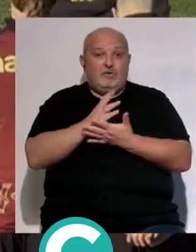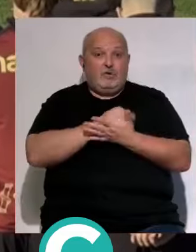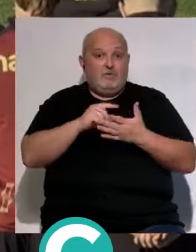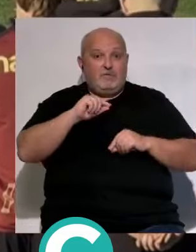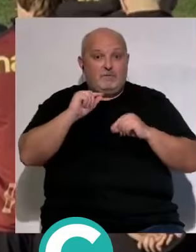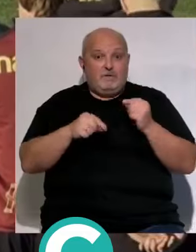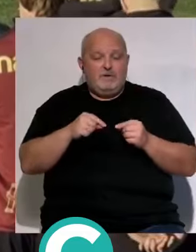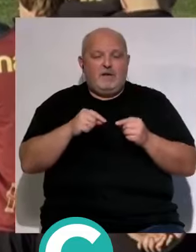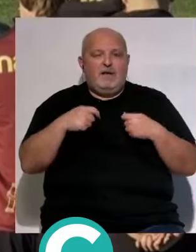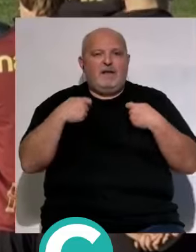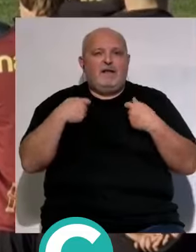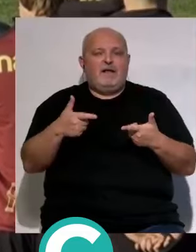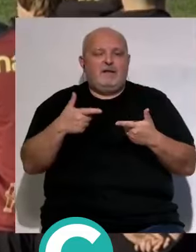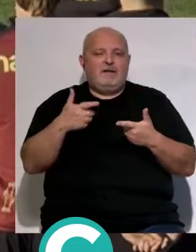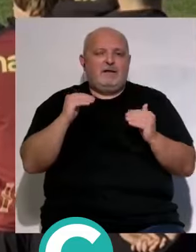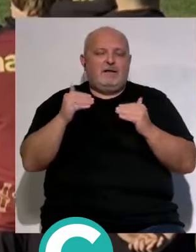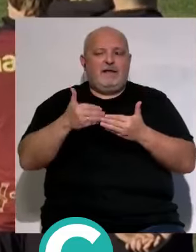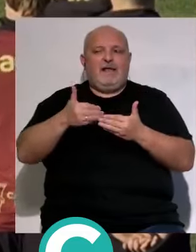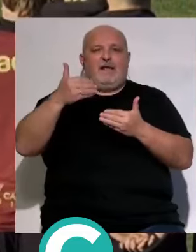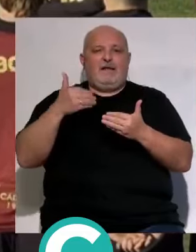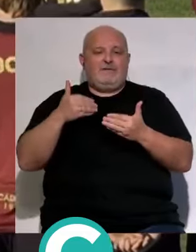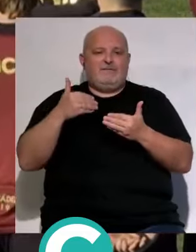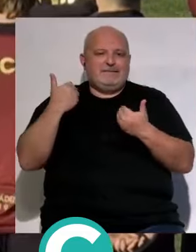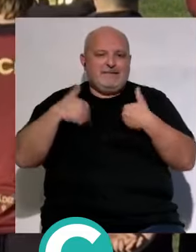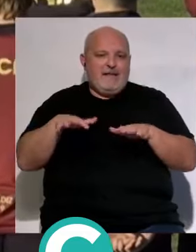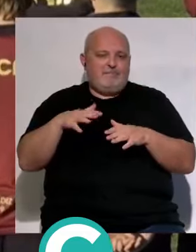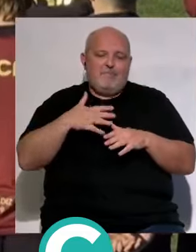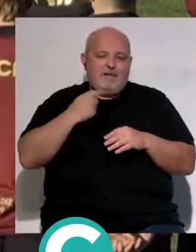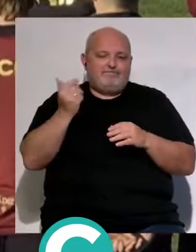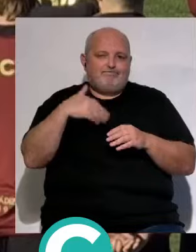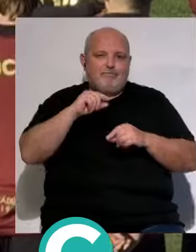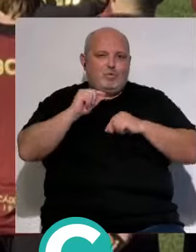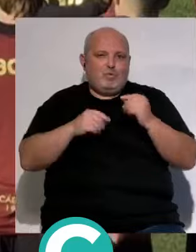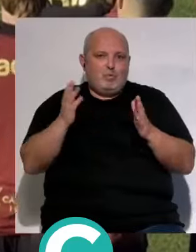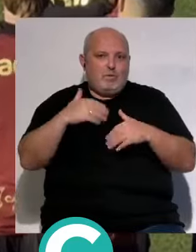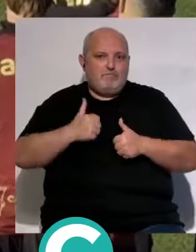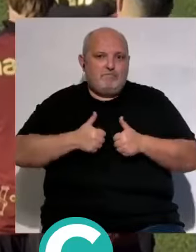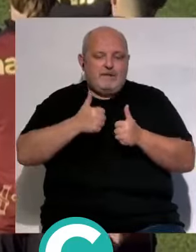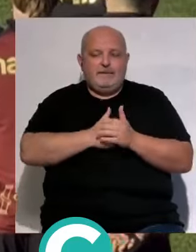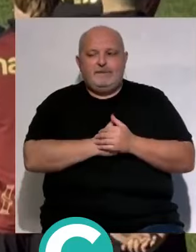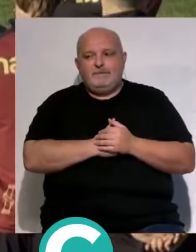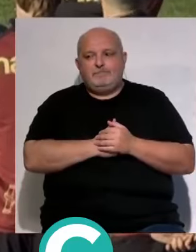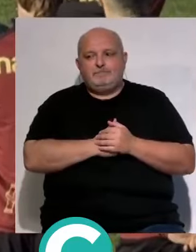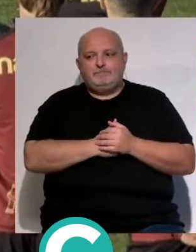presupuesto se gastó en el mercado anterior de verano pero quizás al llegar la verdad que